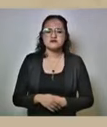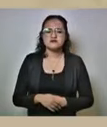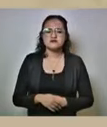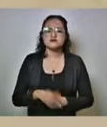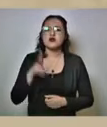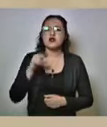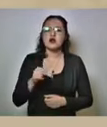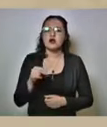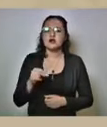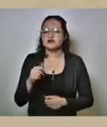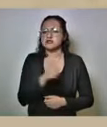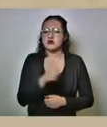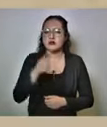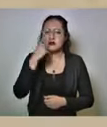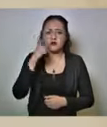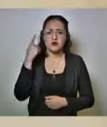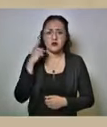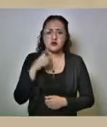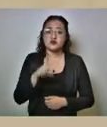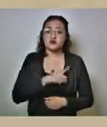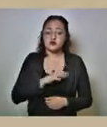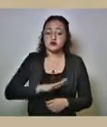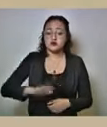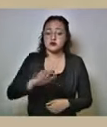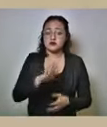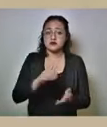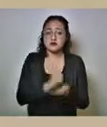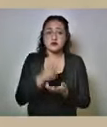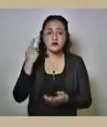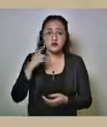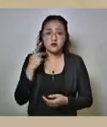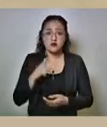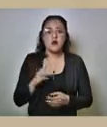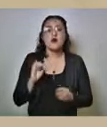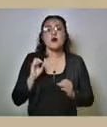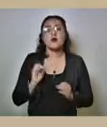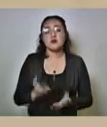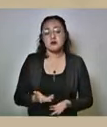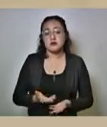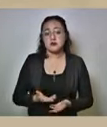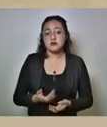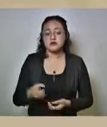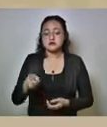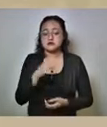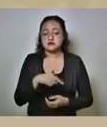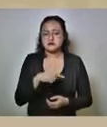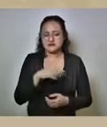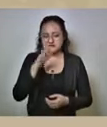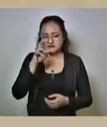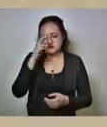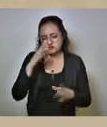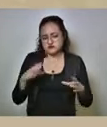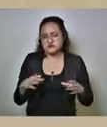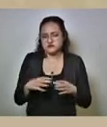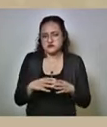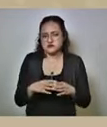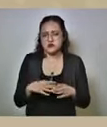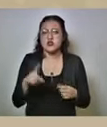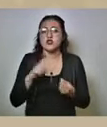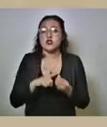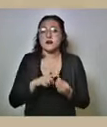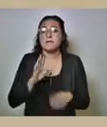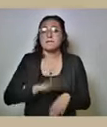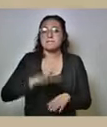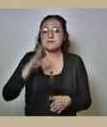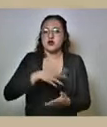no circula para Puebla. ¿Será solamente para la zona metropolitana? Es decir, desde luego, la capital poblana donde se registra mayor